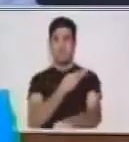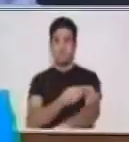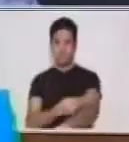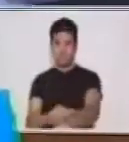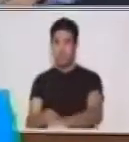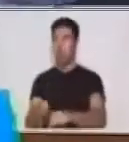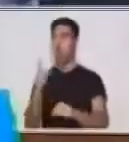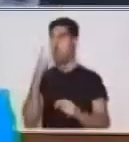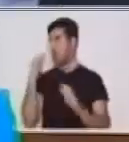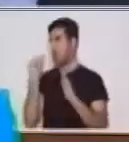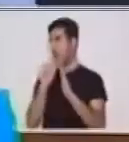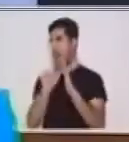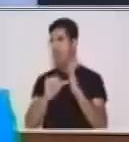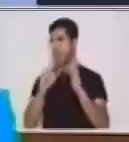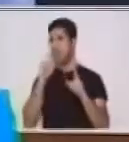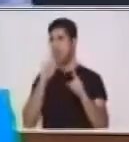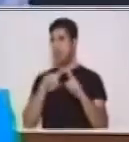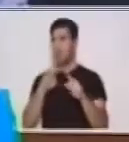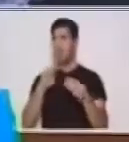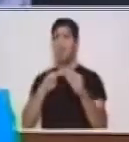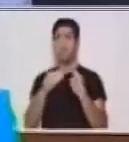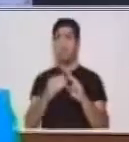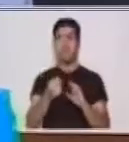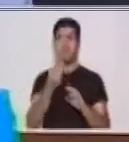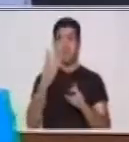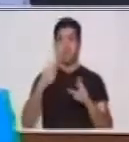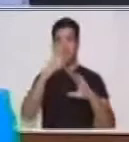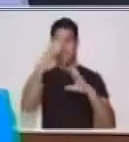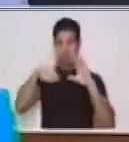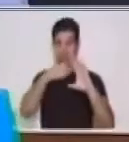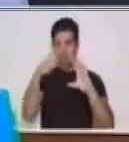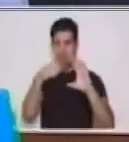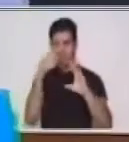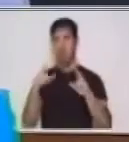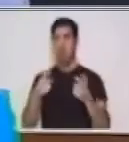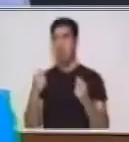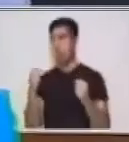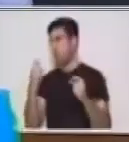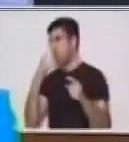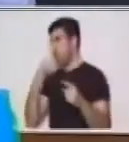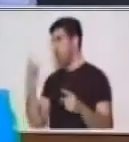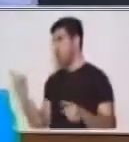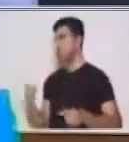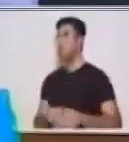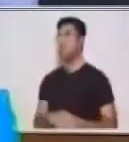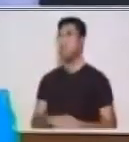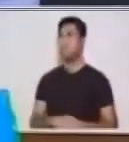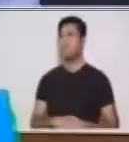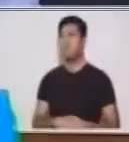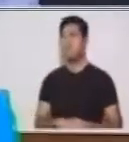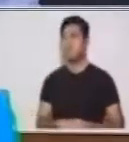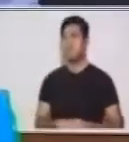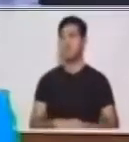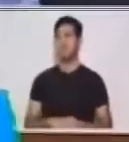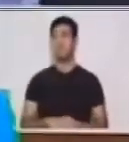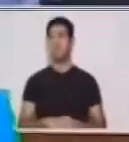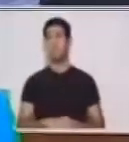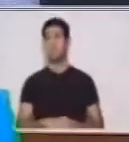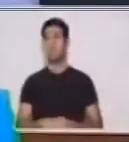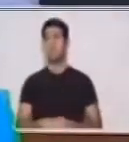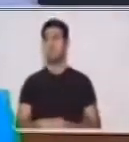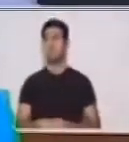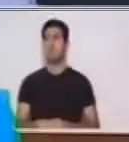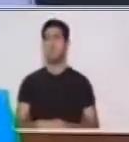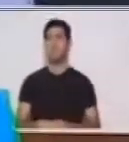y matemática. Por esas razones de que lo vamos a amarrar, lo vamos a asegurar